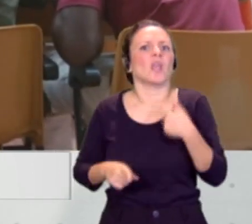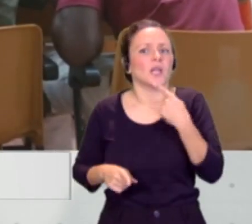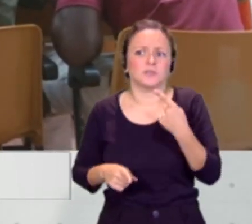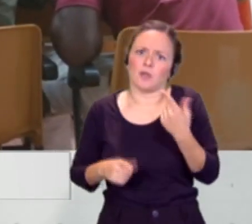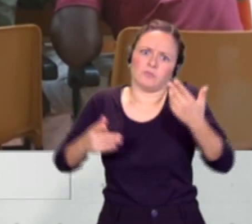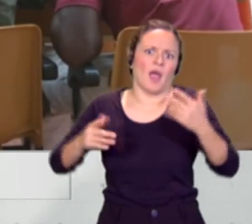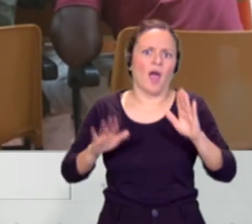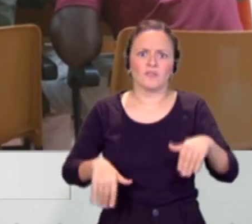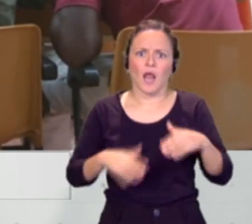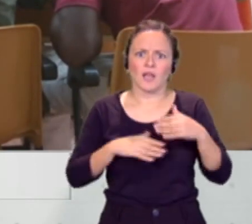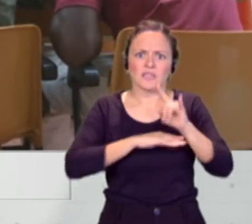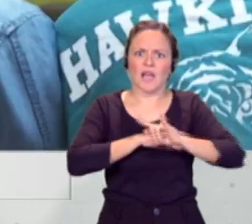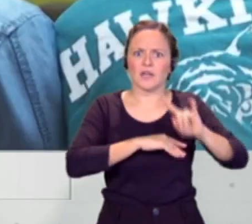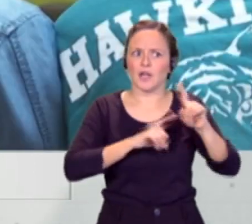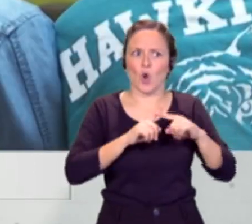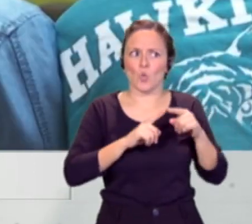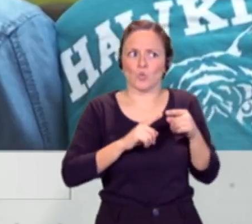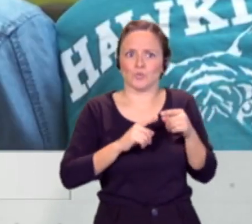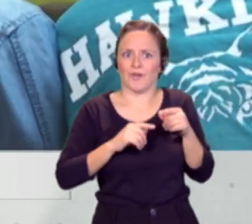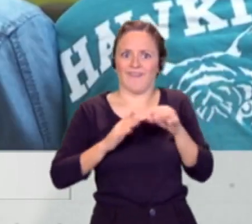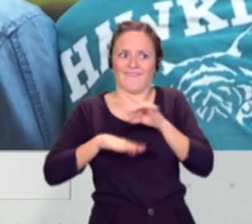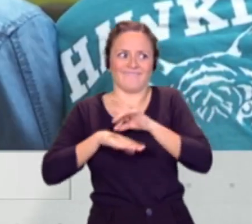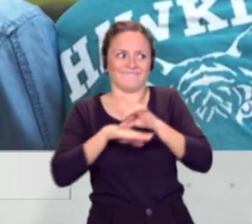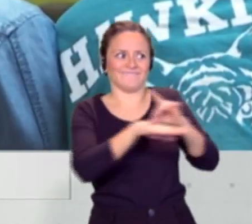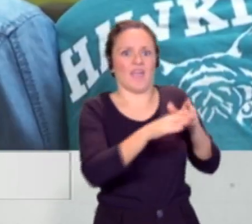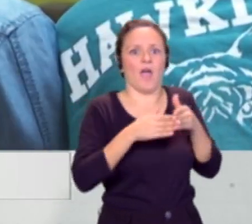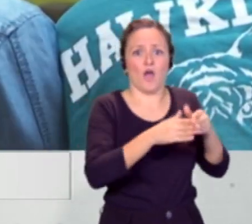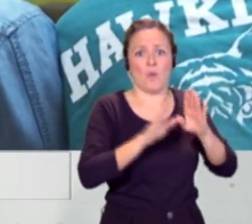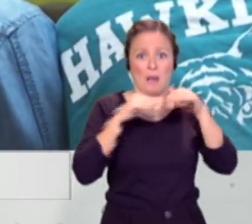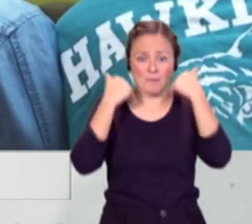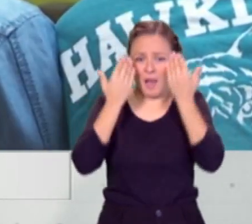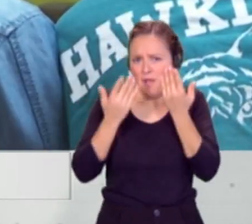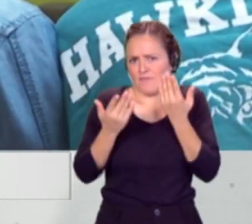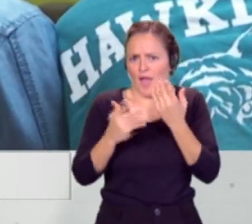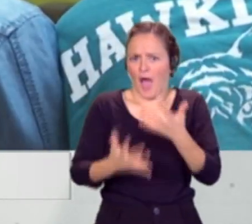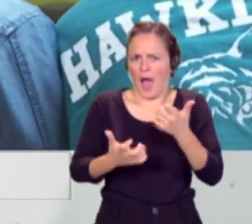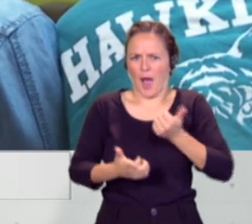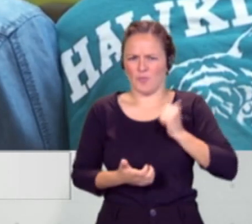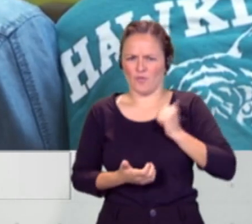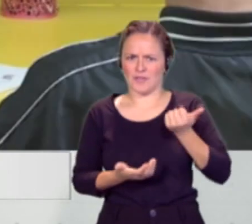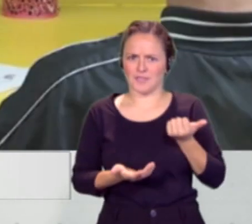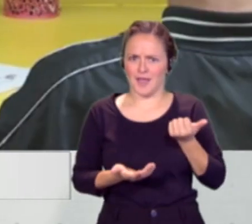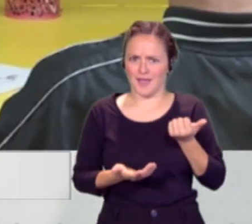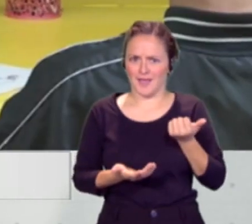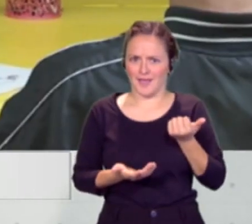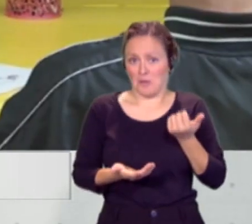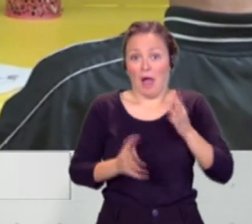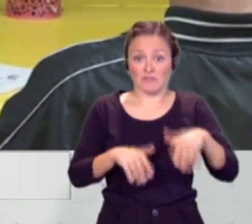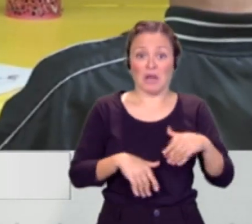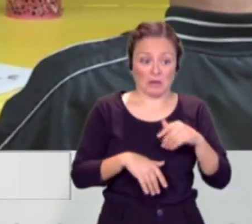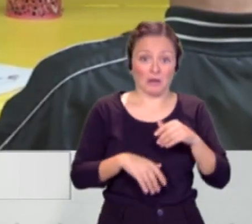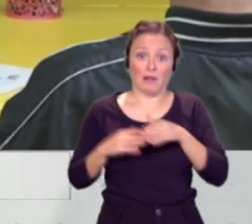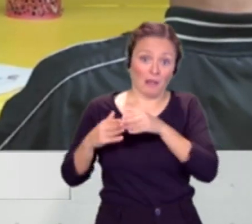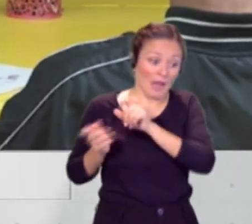ruta de Canarias como una ruta exitosa y eficaz para las mafias de la inmigración ilegal y conseguir llegar a la Europa continental,